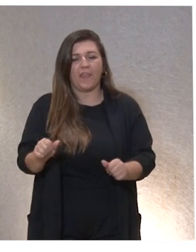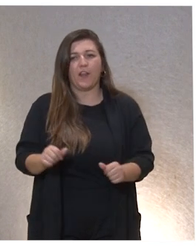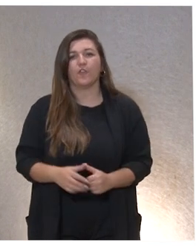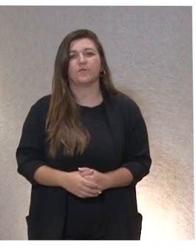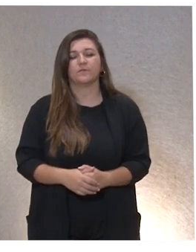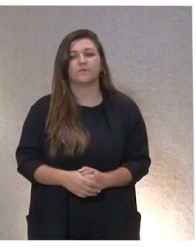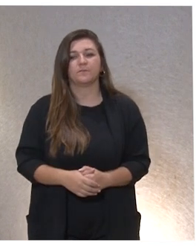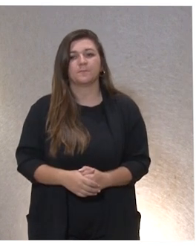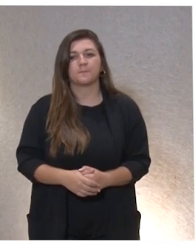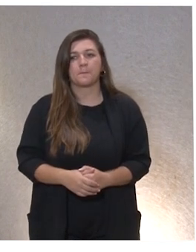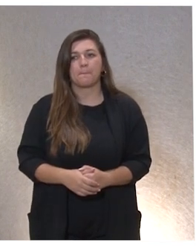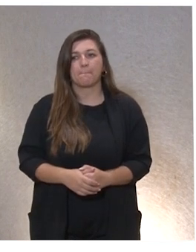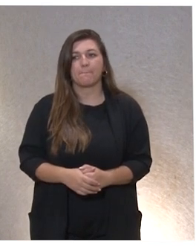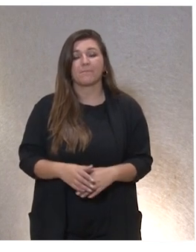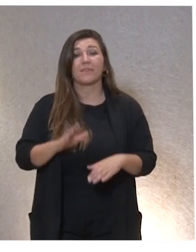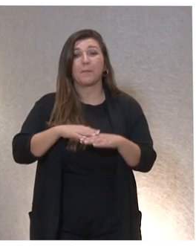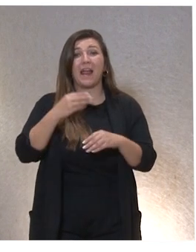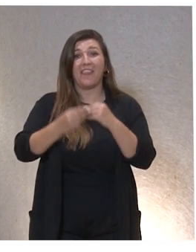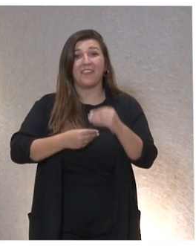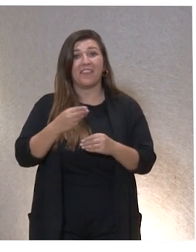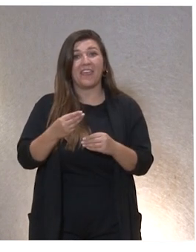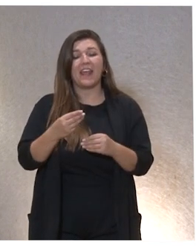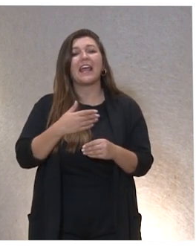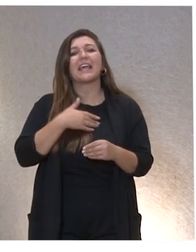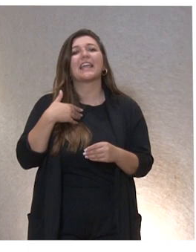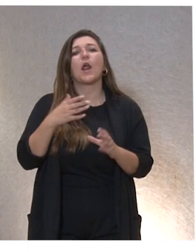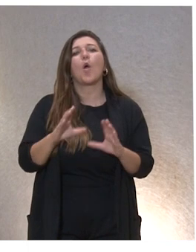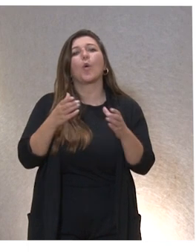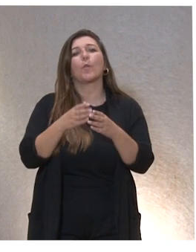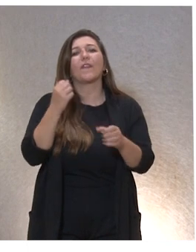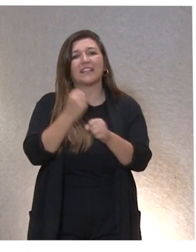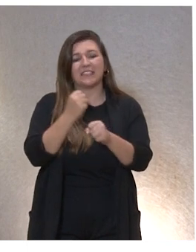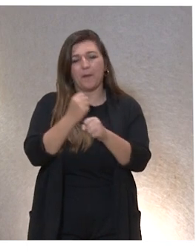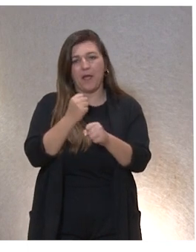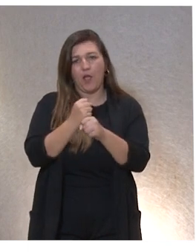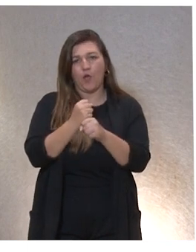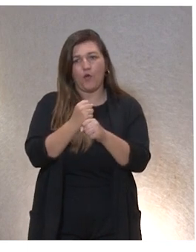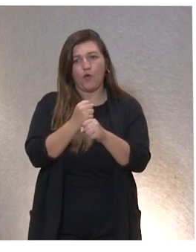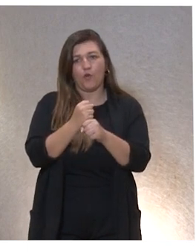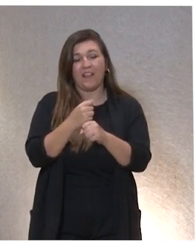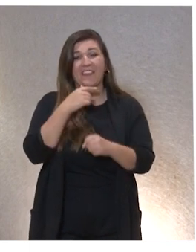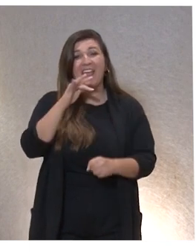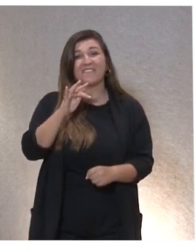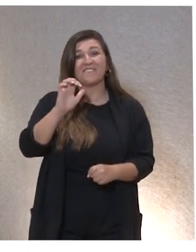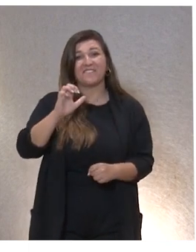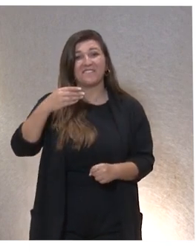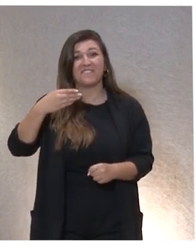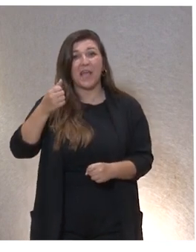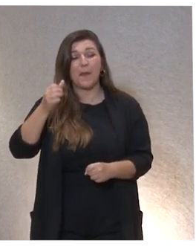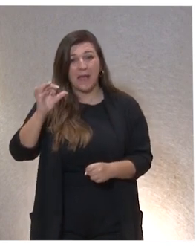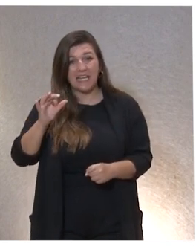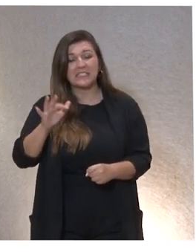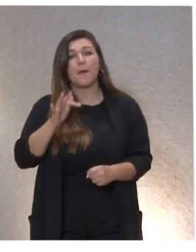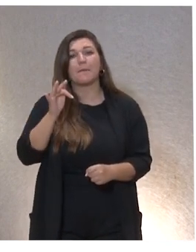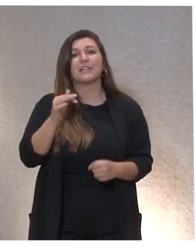y para elaborarlo formamos un grupo de trabajo conformado por FEBAS y por ocho